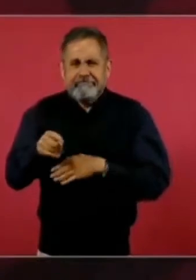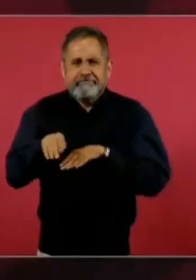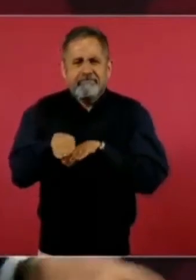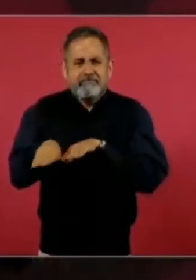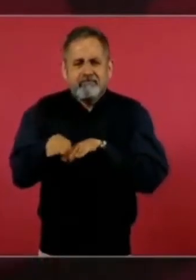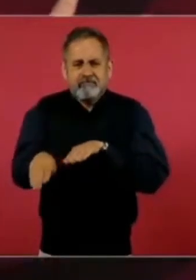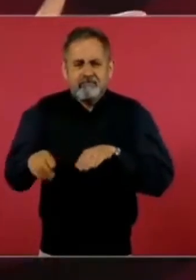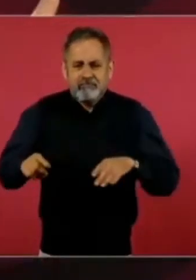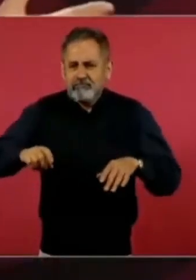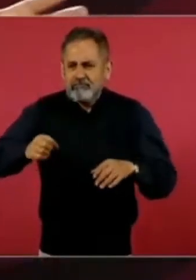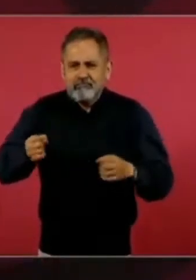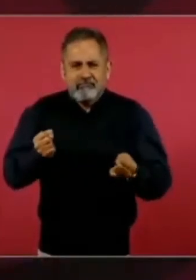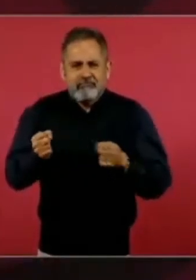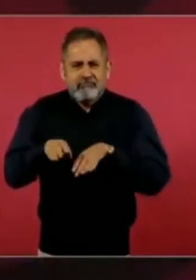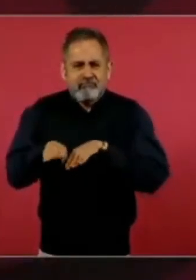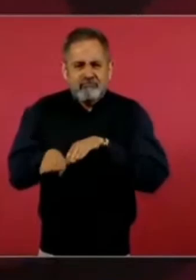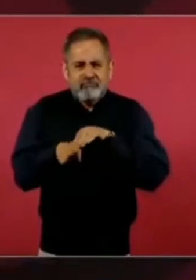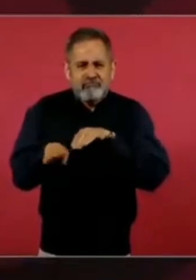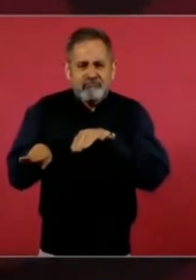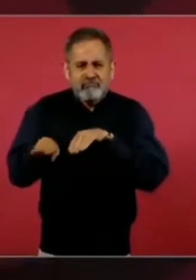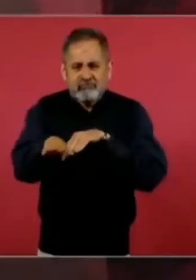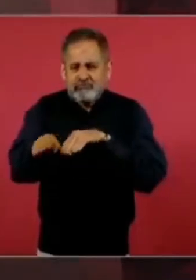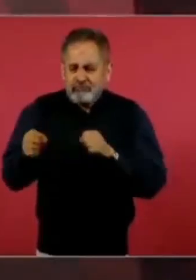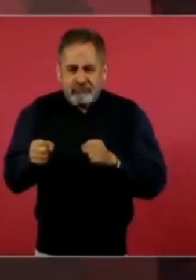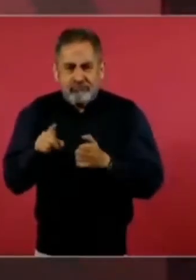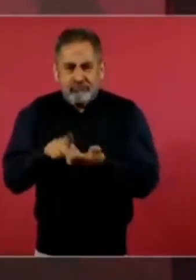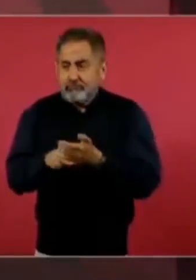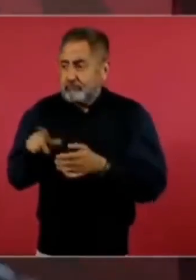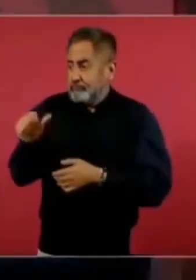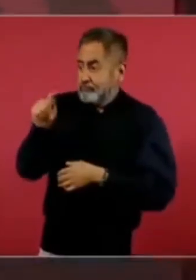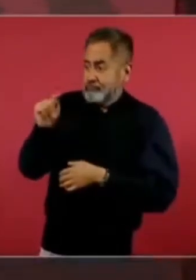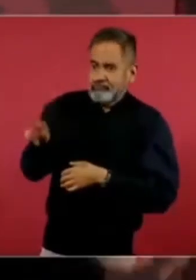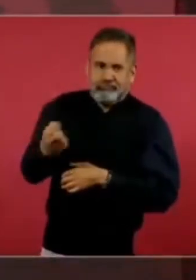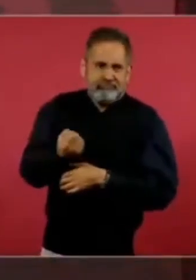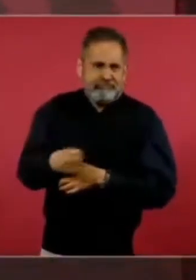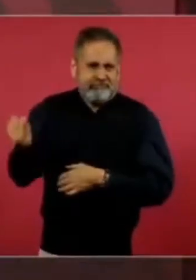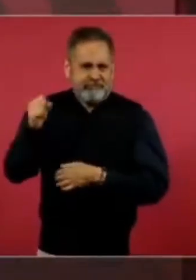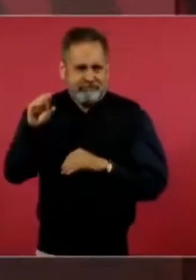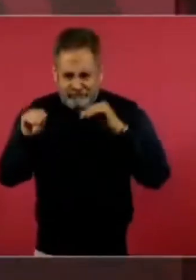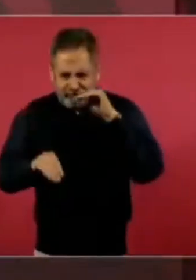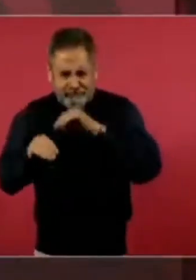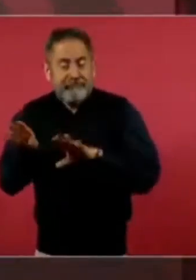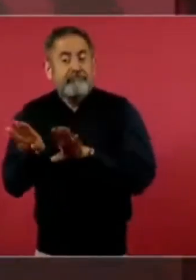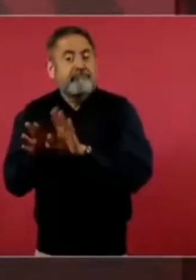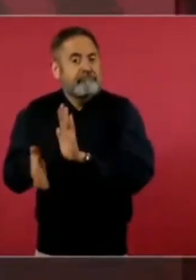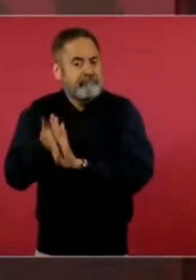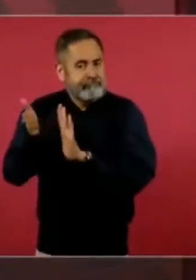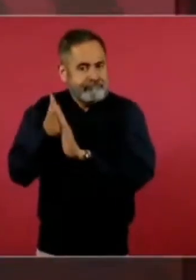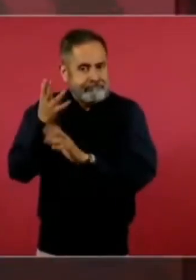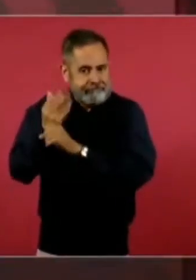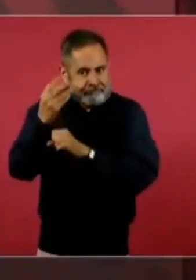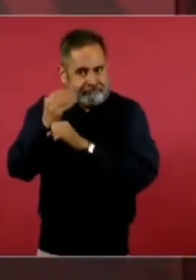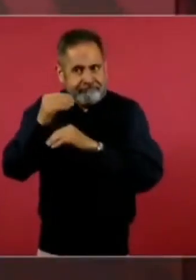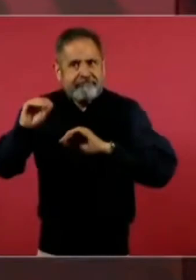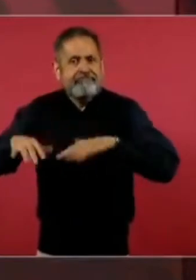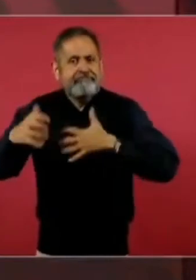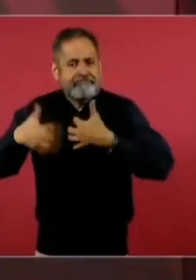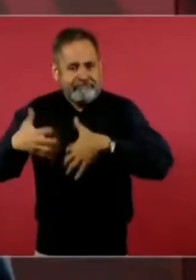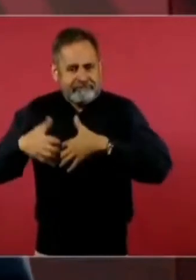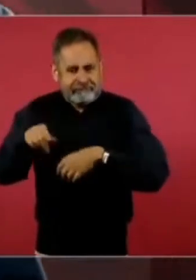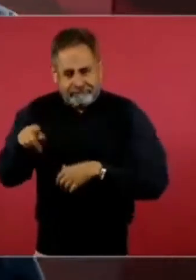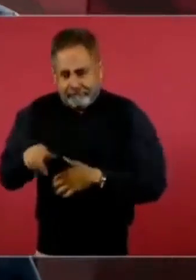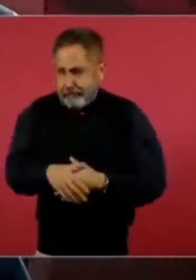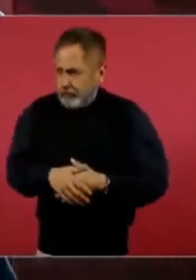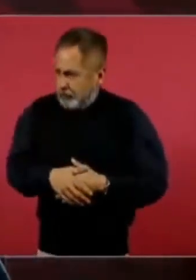que eso alza, la construcción de los trenes, lo que